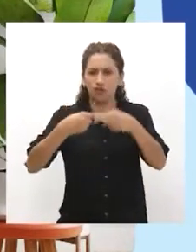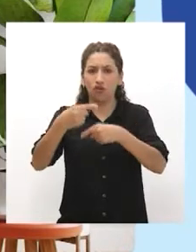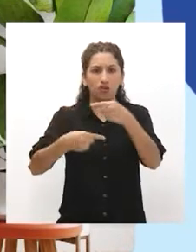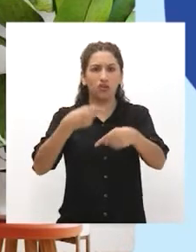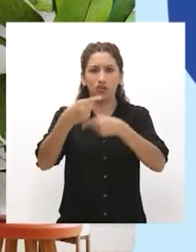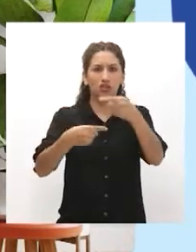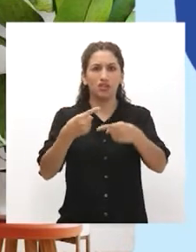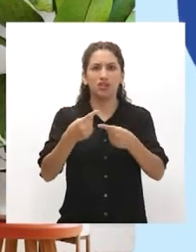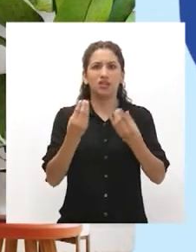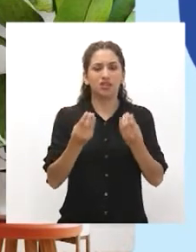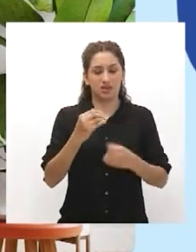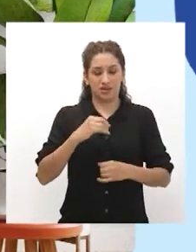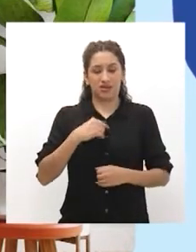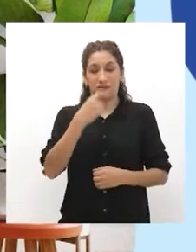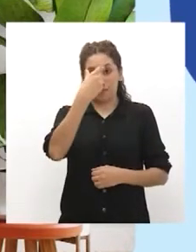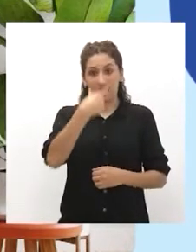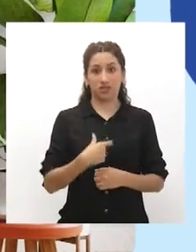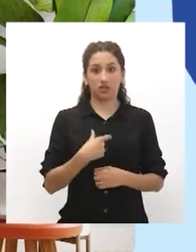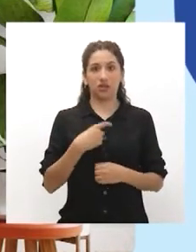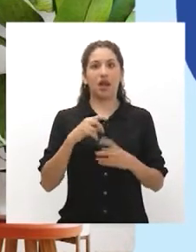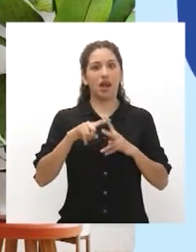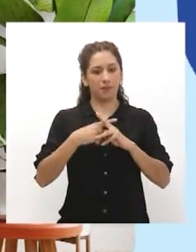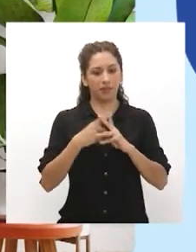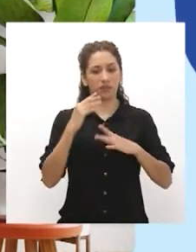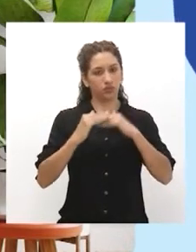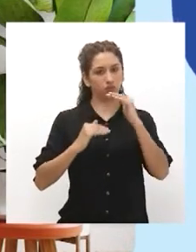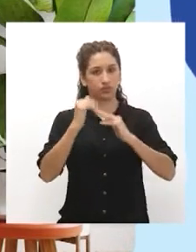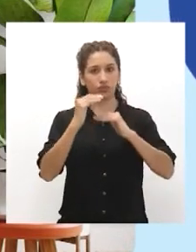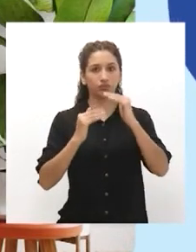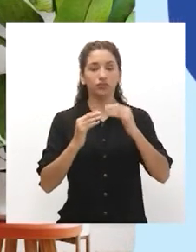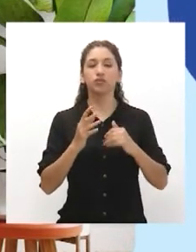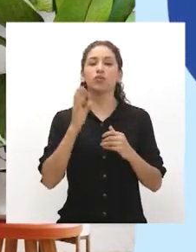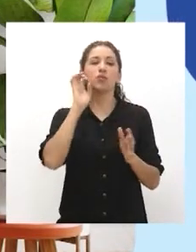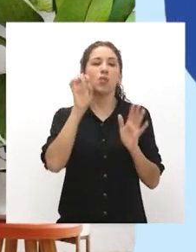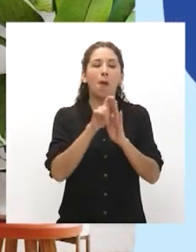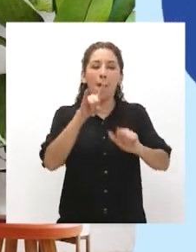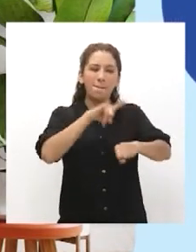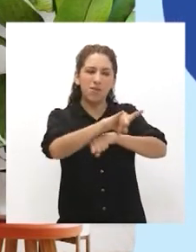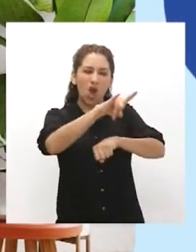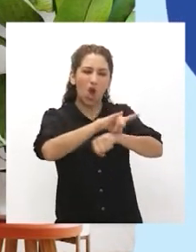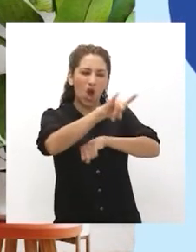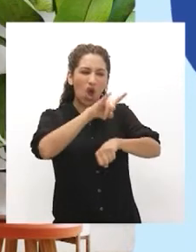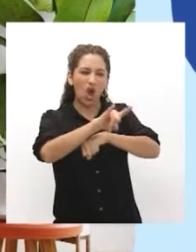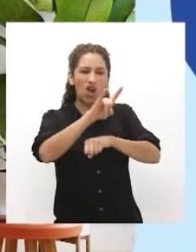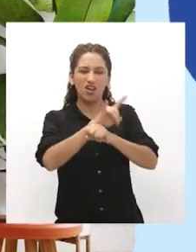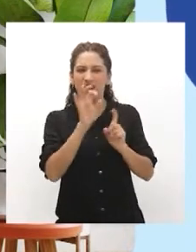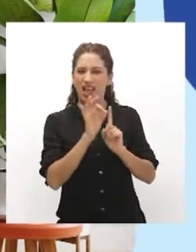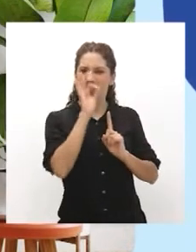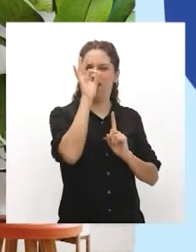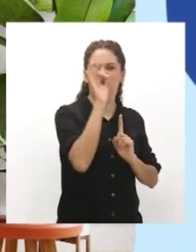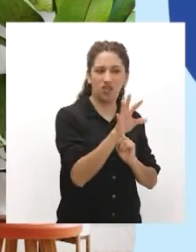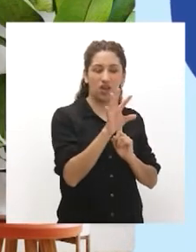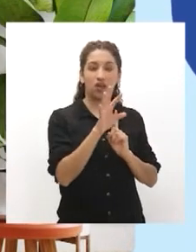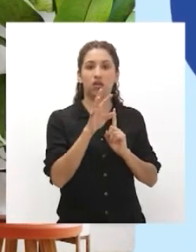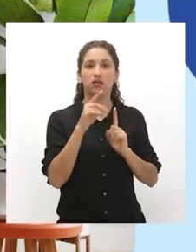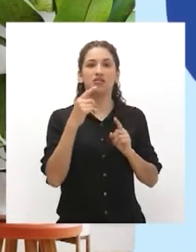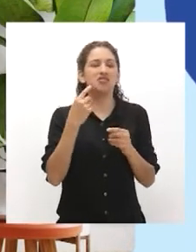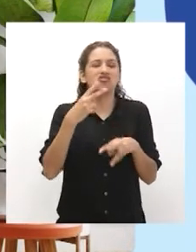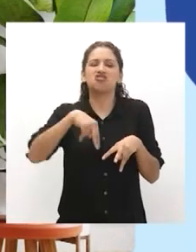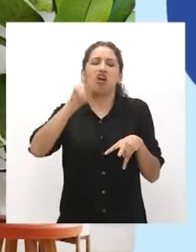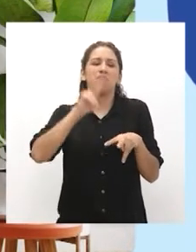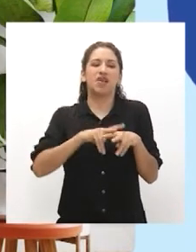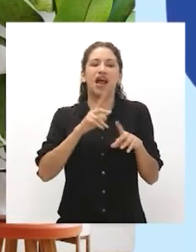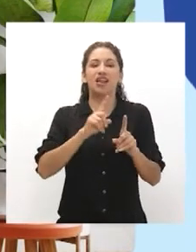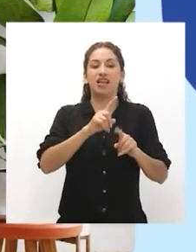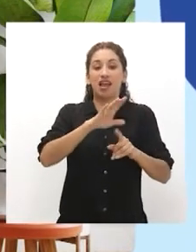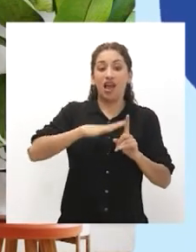relaciones interpersonales que vamos construyendo. Cuando la burla y el insulto se convierten en formas de interacción